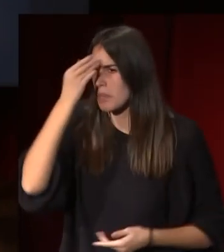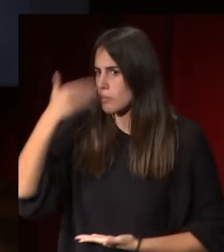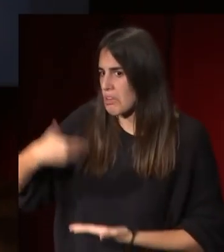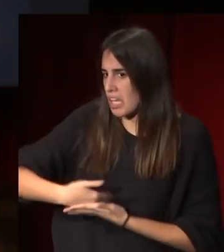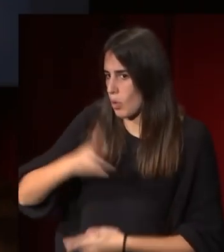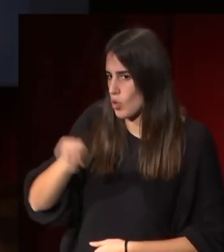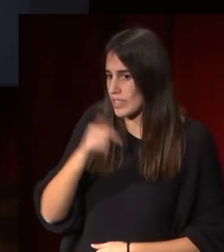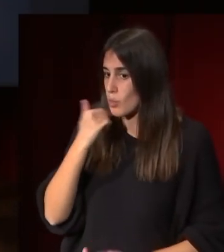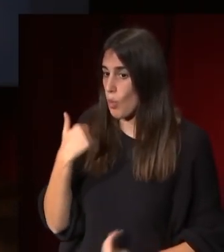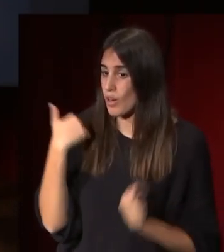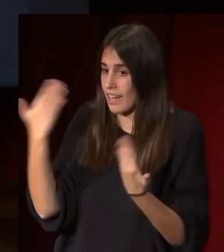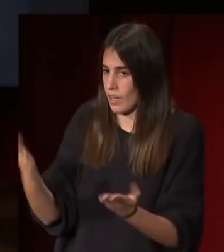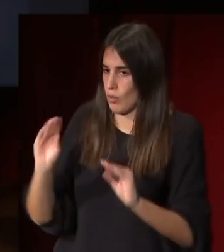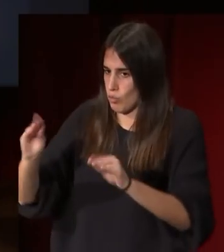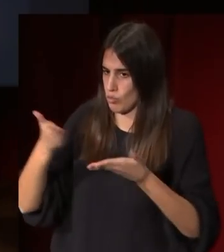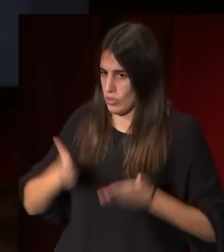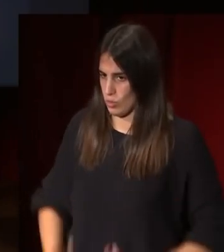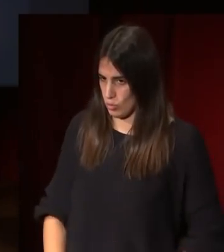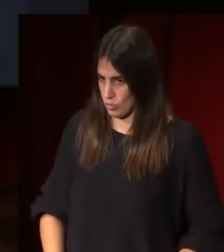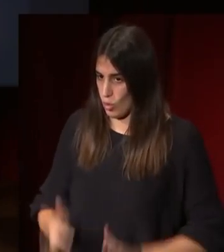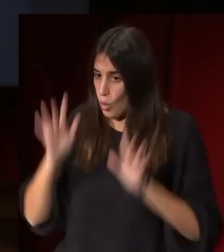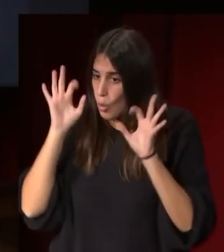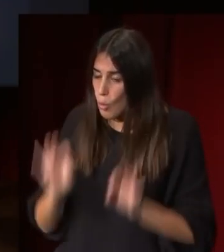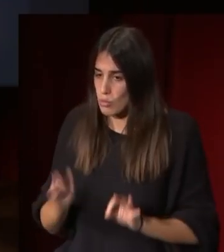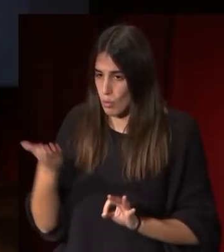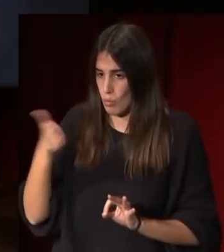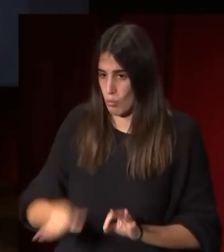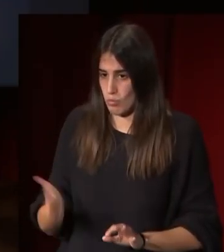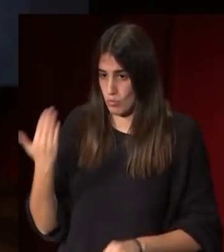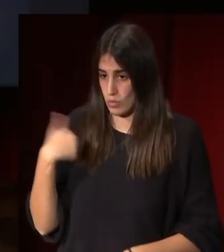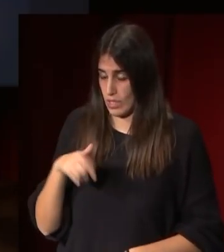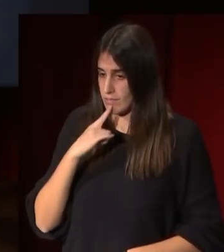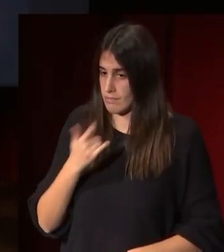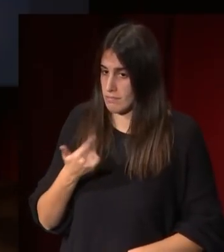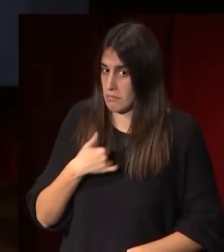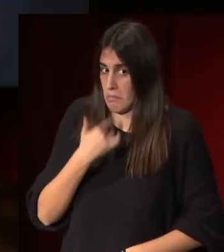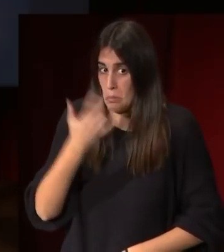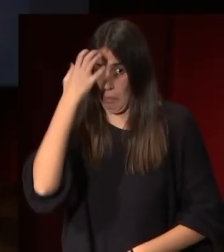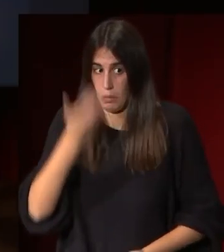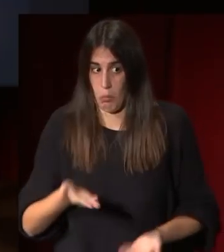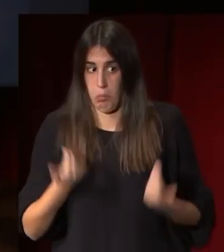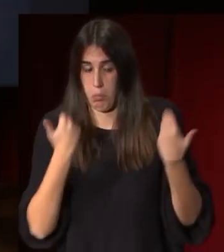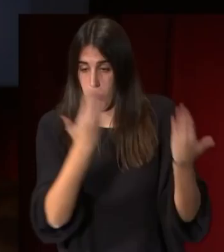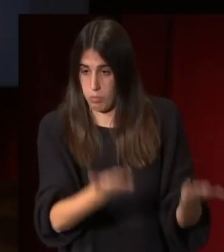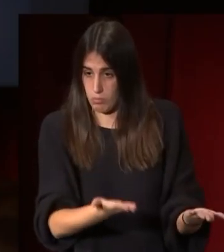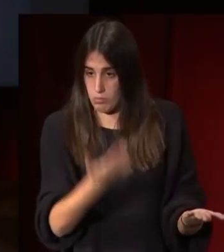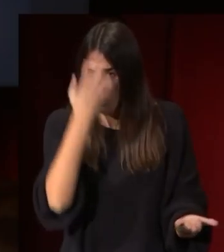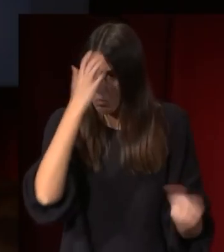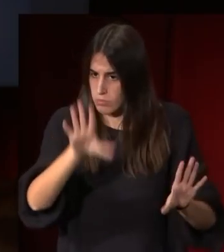un regalo que le hicieron sus hijos los hijos de Álvarez Cubero una vez que éste había fallecido se lo ofrecieron al rey el rey aceptó